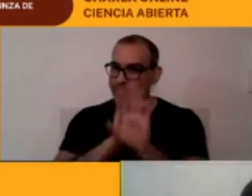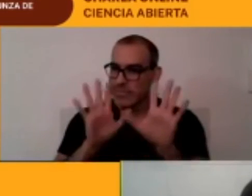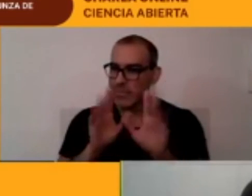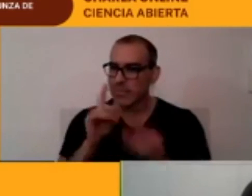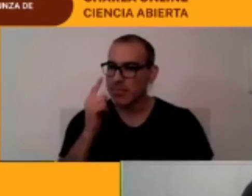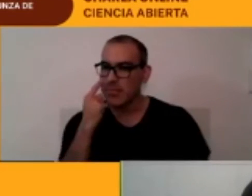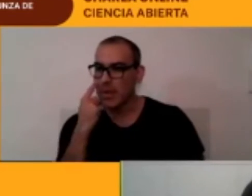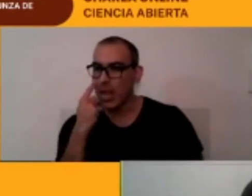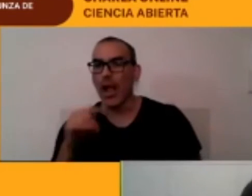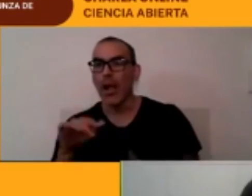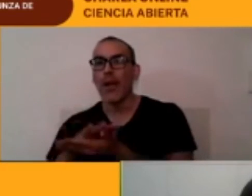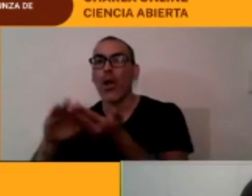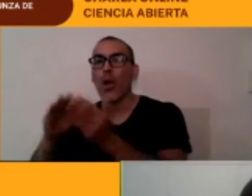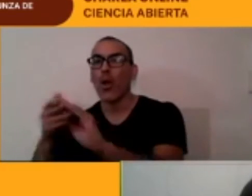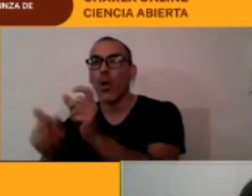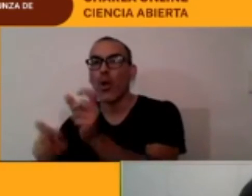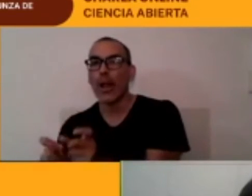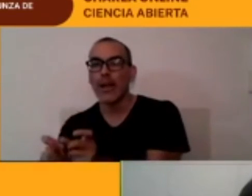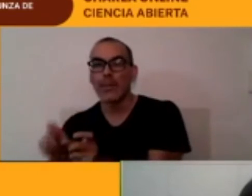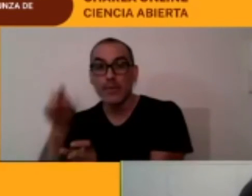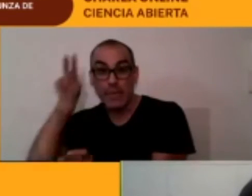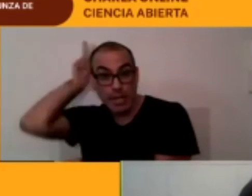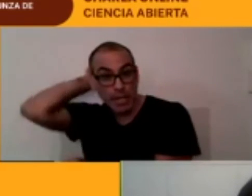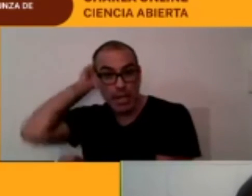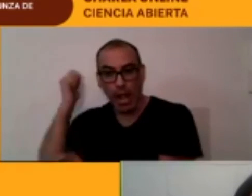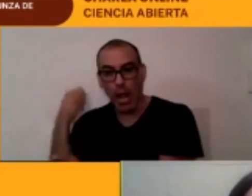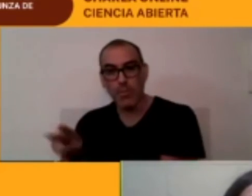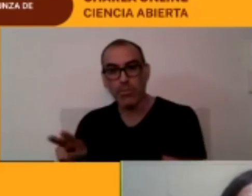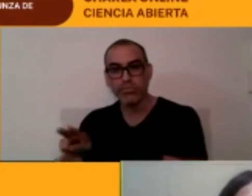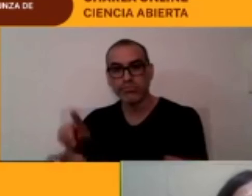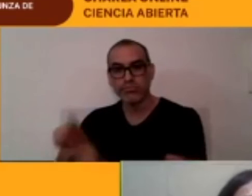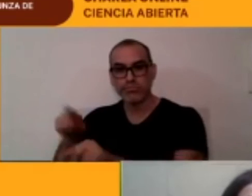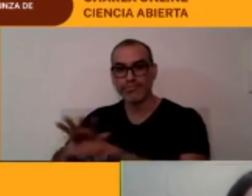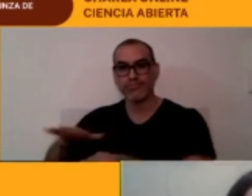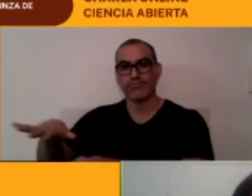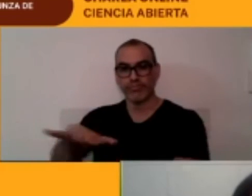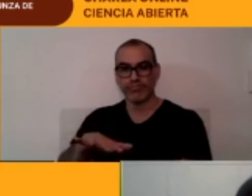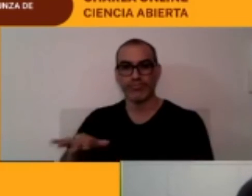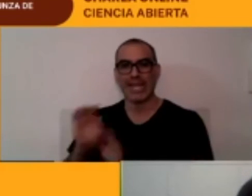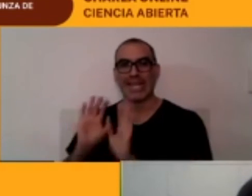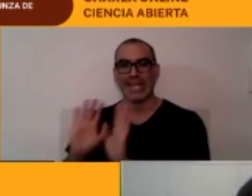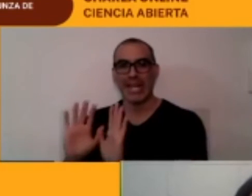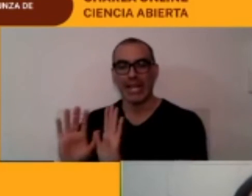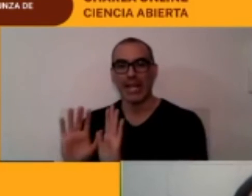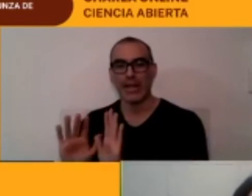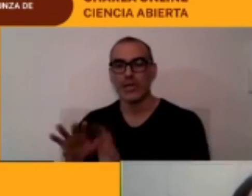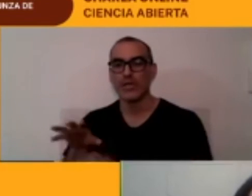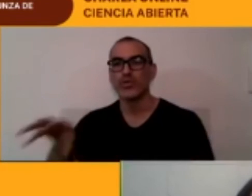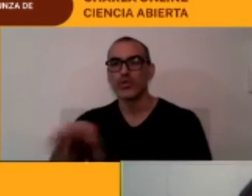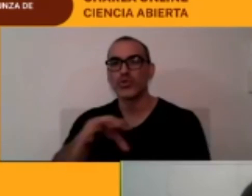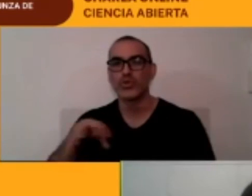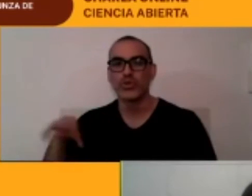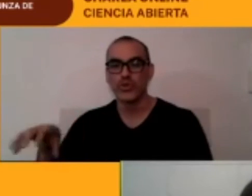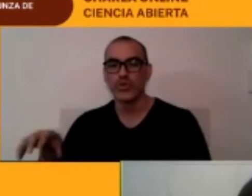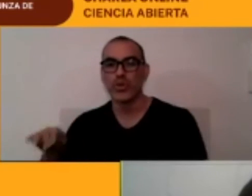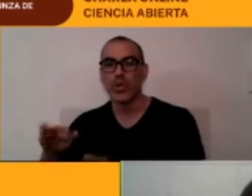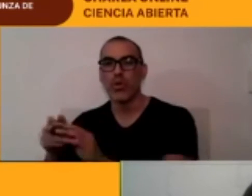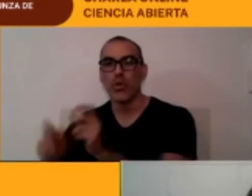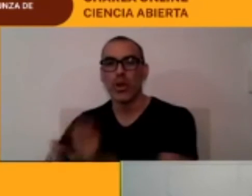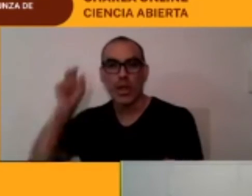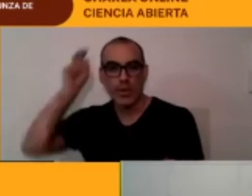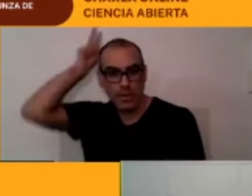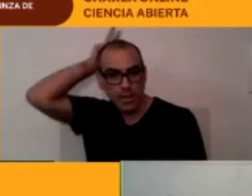vive en los territorios indígenas ¿verdad? los ayú diferentes comunidades indígenas y se reconoce el